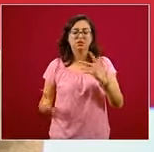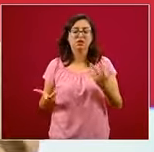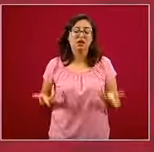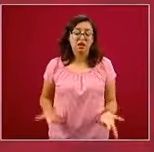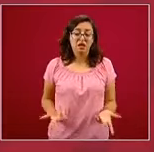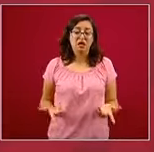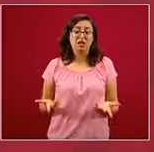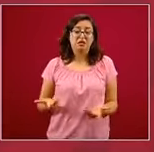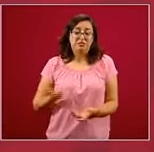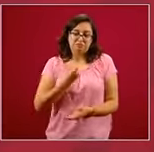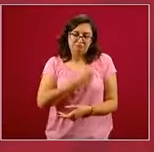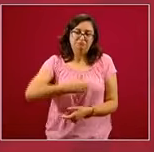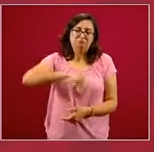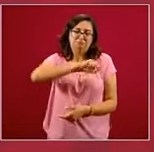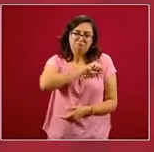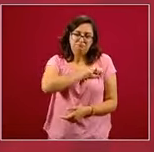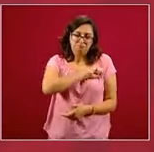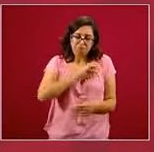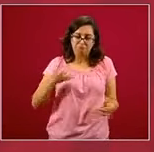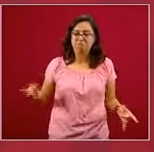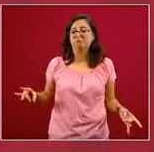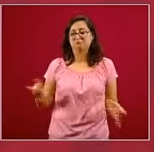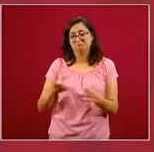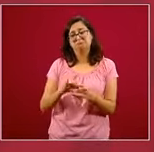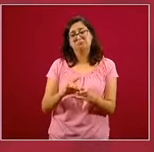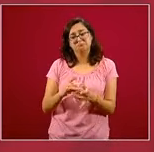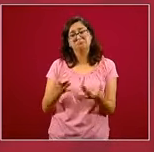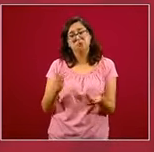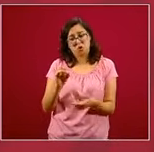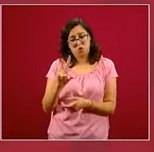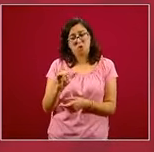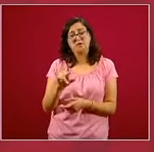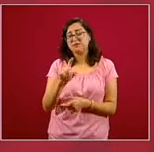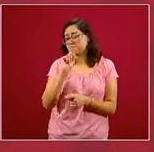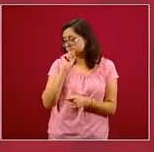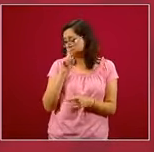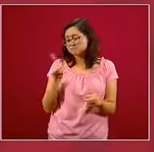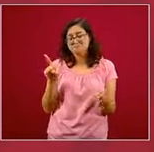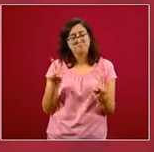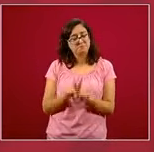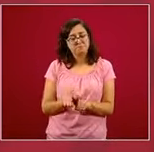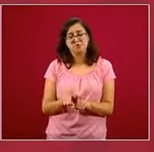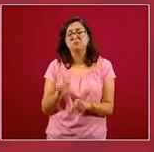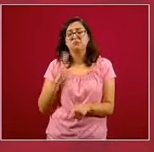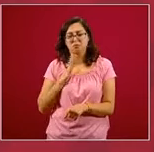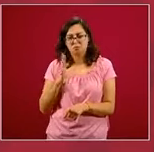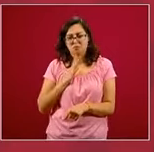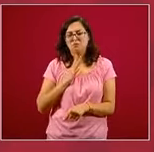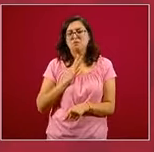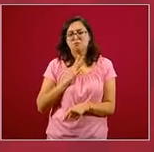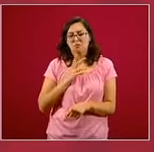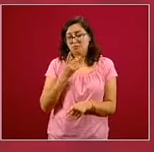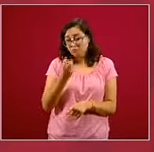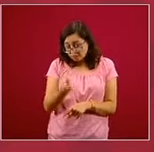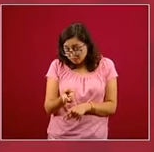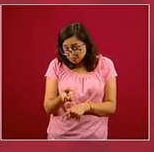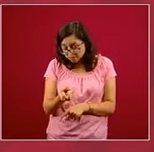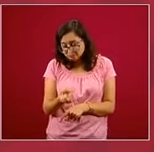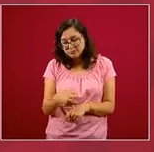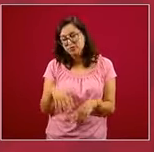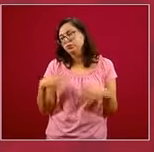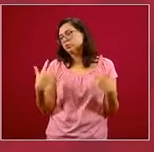la salud, a esto nos referimos y COVID no es la excepción, también en el caso de COVID esta historia